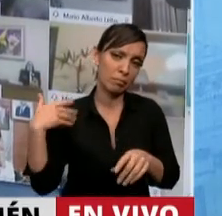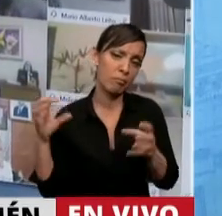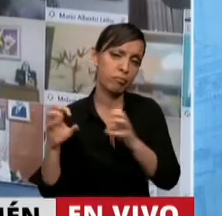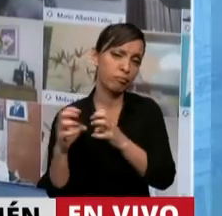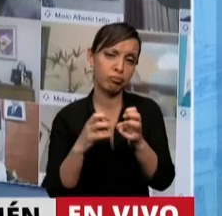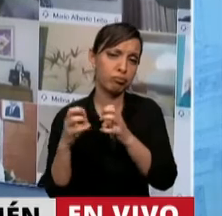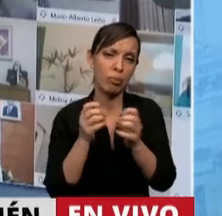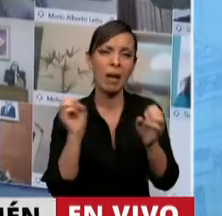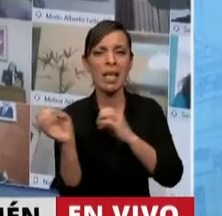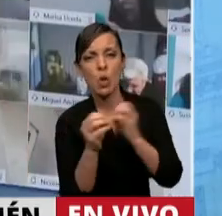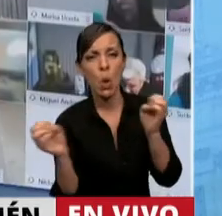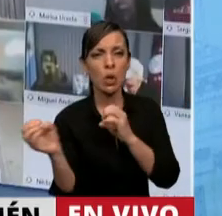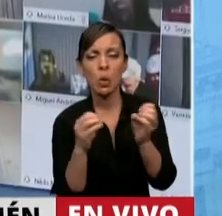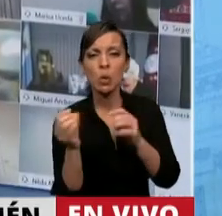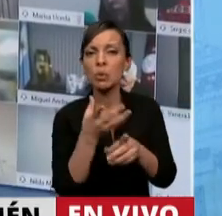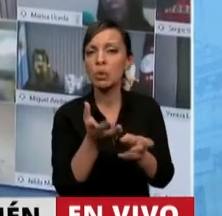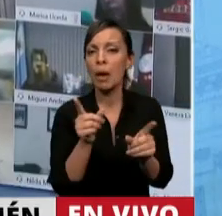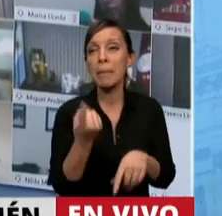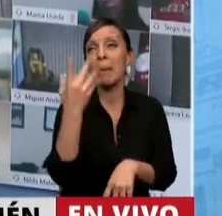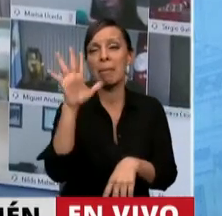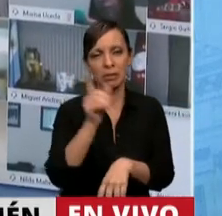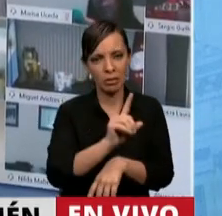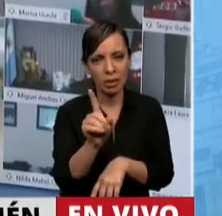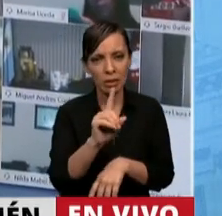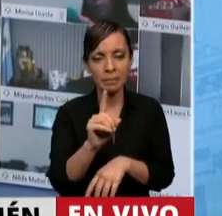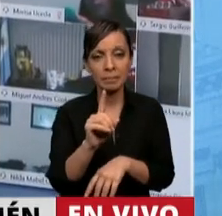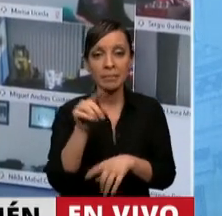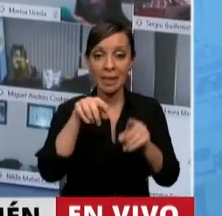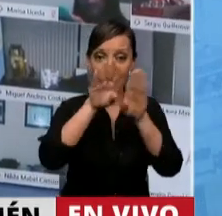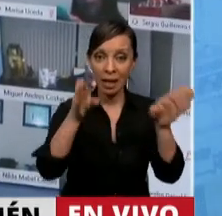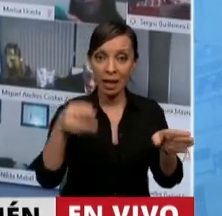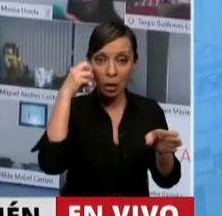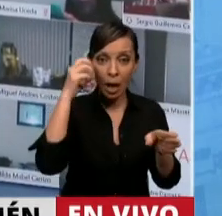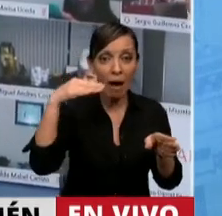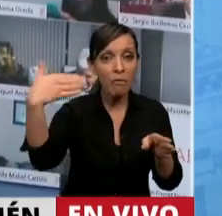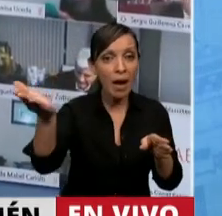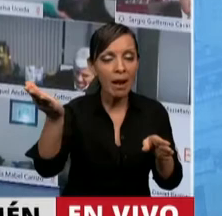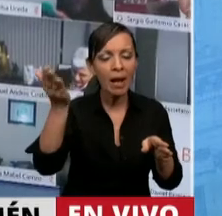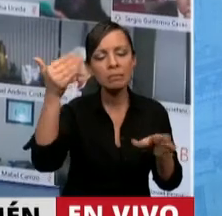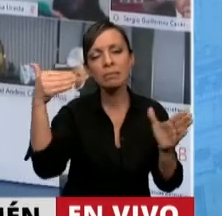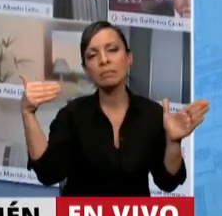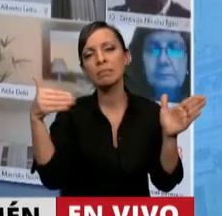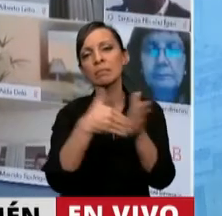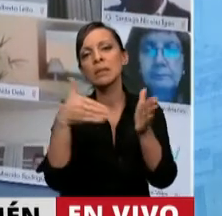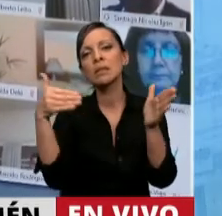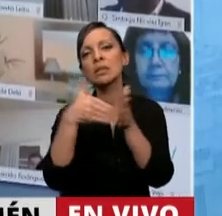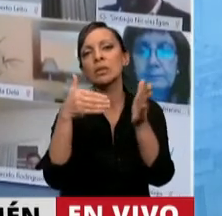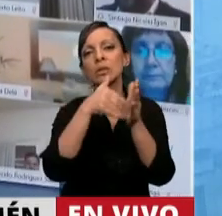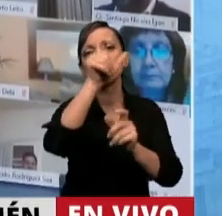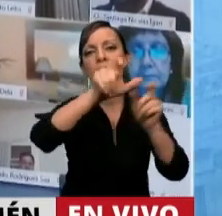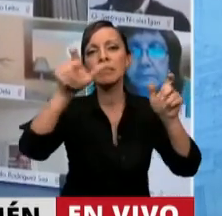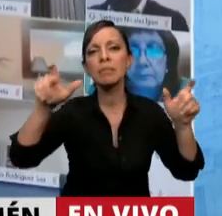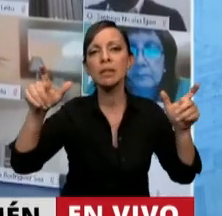primera vez. Afuera de este recinto, señores diputados, hay millones de argentinos que